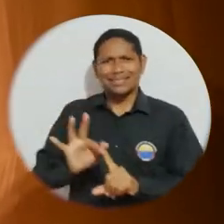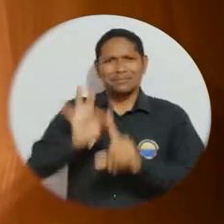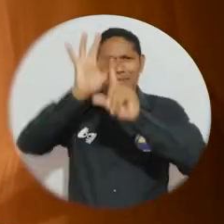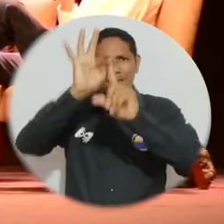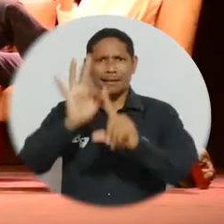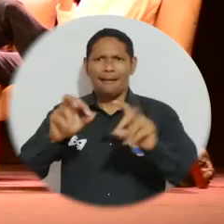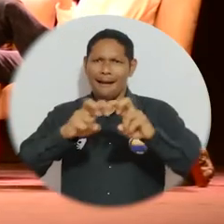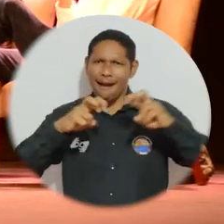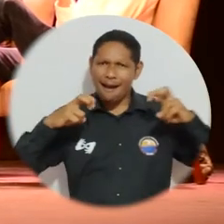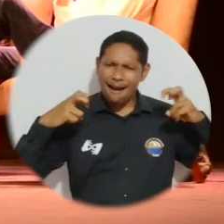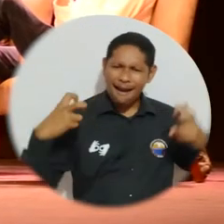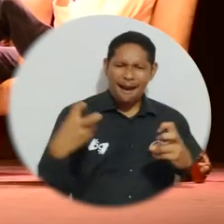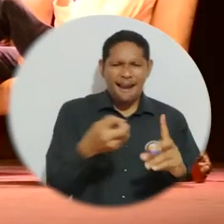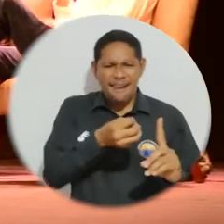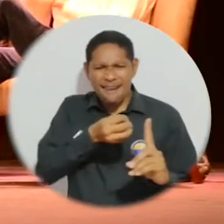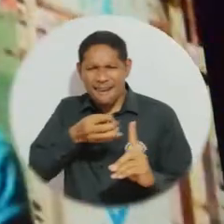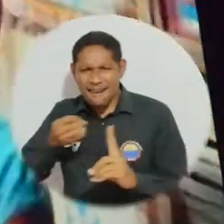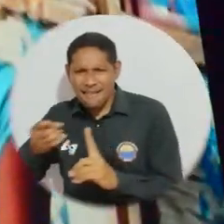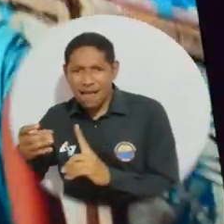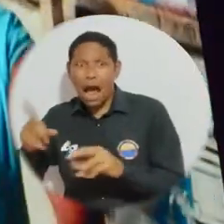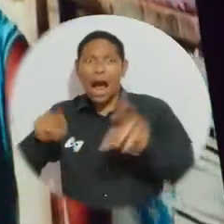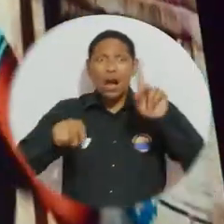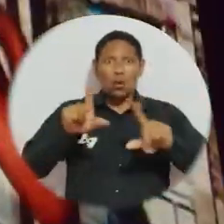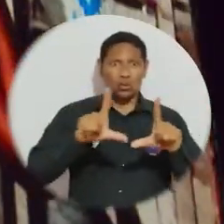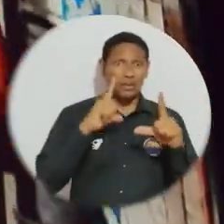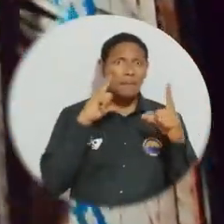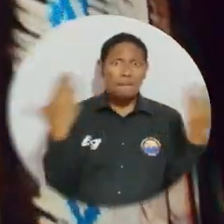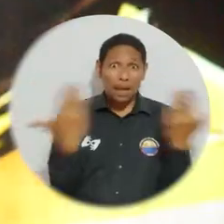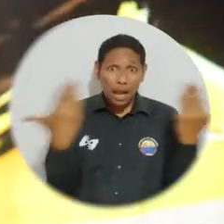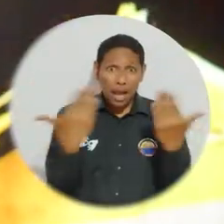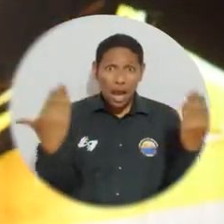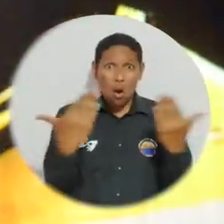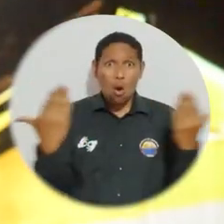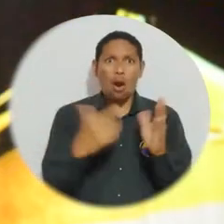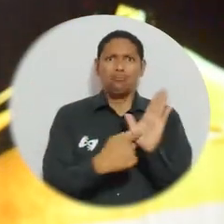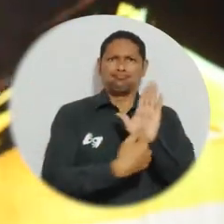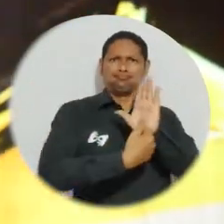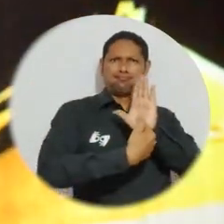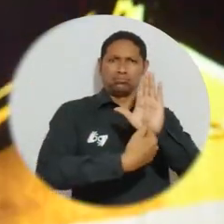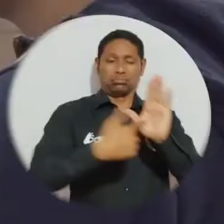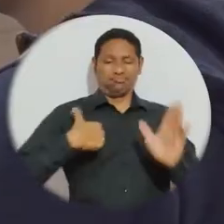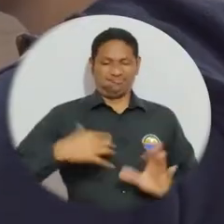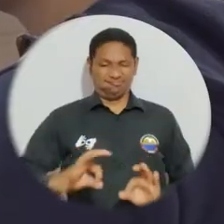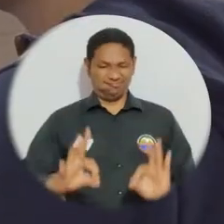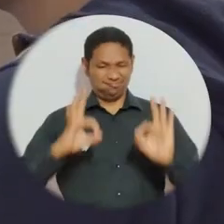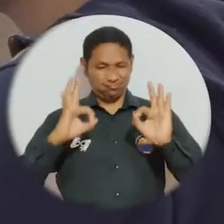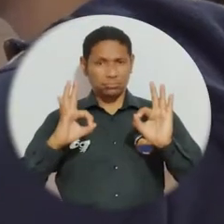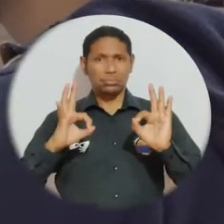que incluye conversatorios, que incluye proyección de algunas obras que dan cuenta de la calidad.